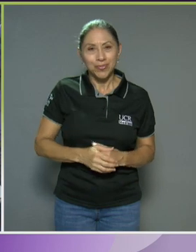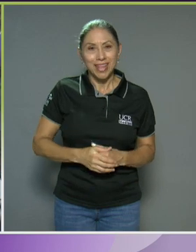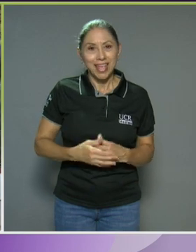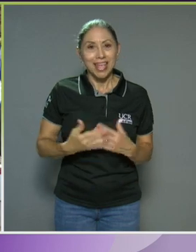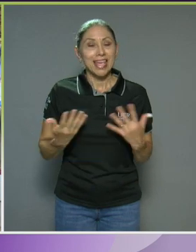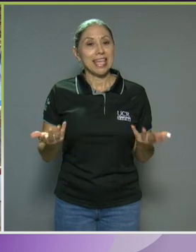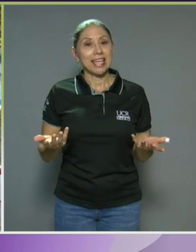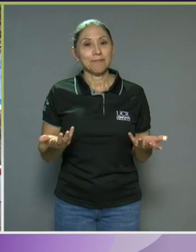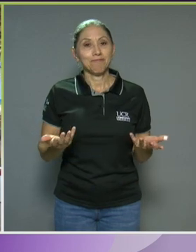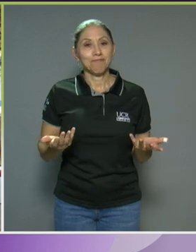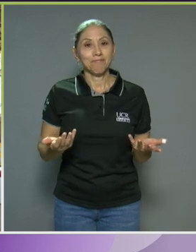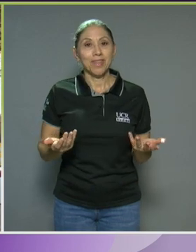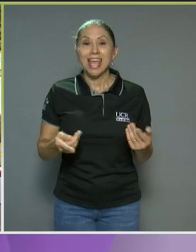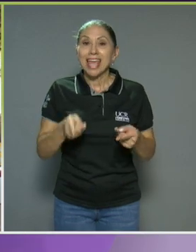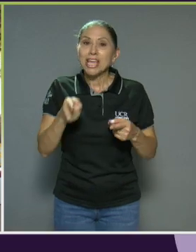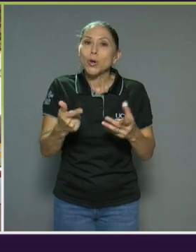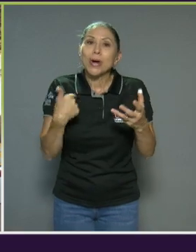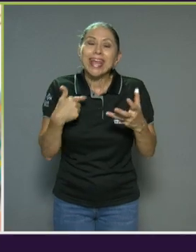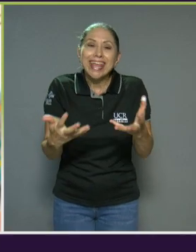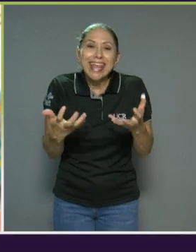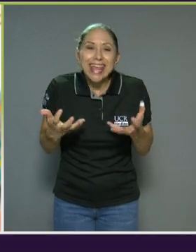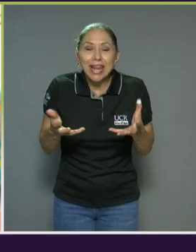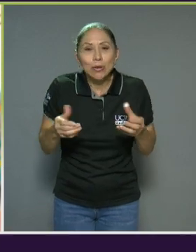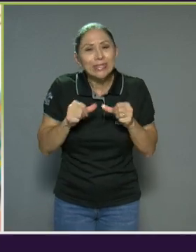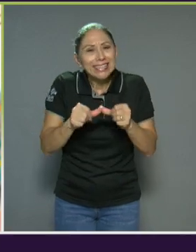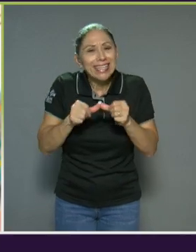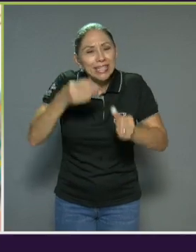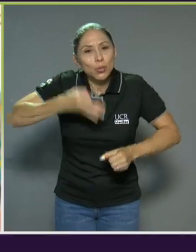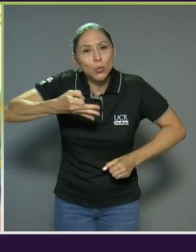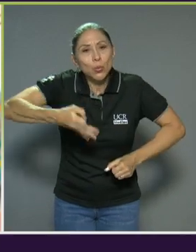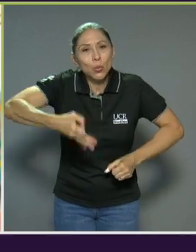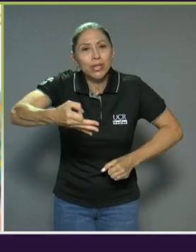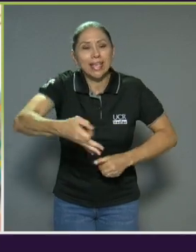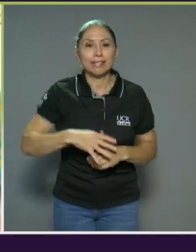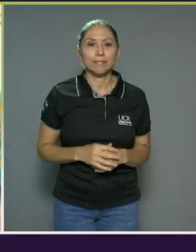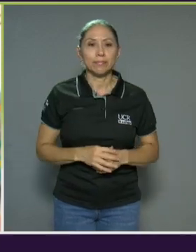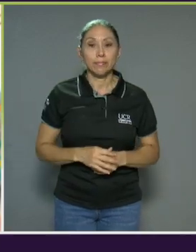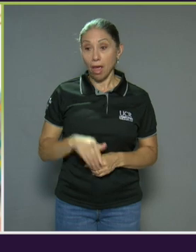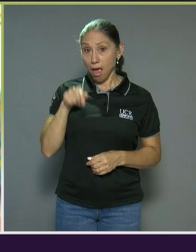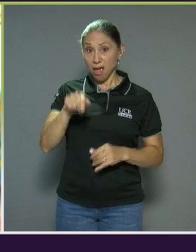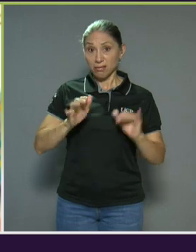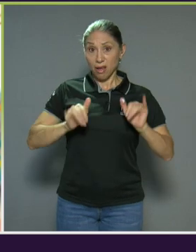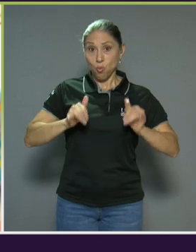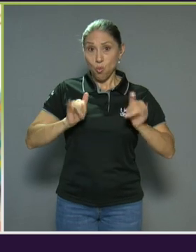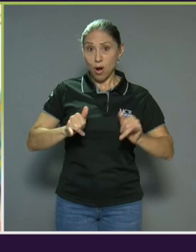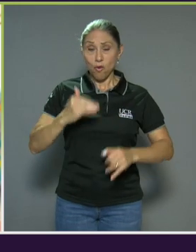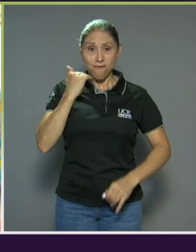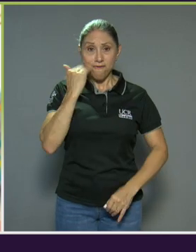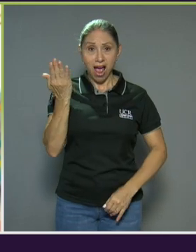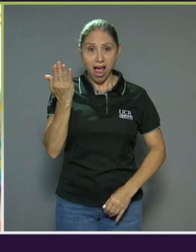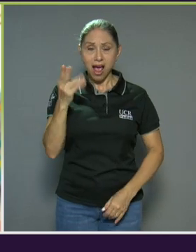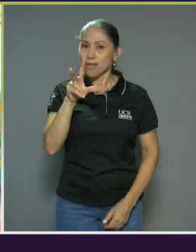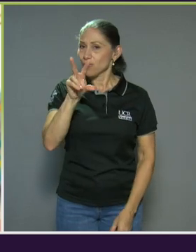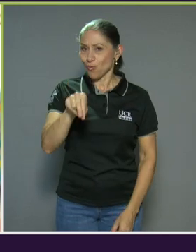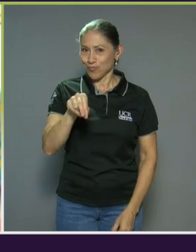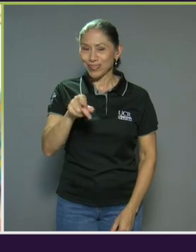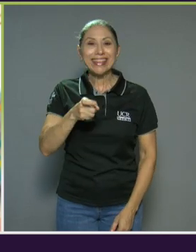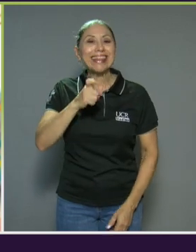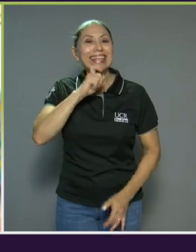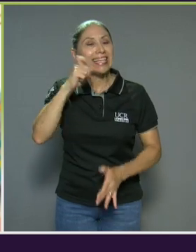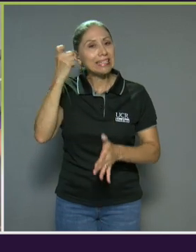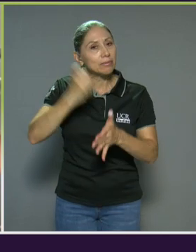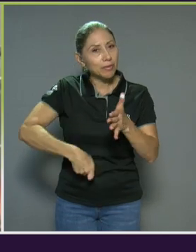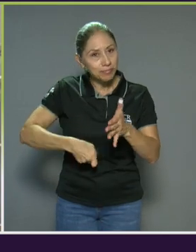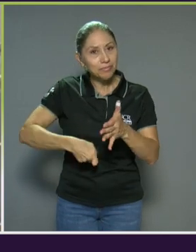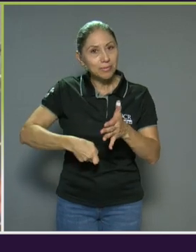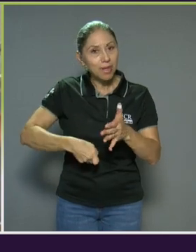Y cero cirito todos los días. No es un juego muy fácil, la verdad. Más bien es complicado, porque hay